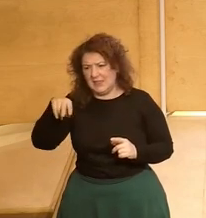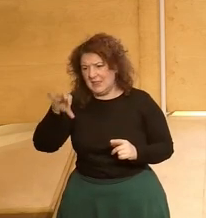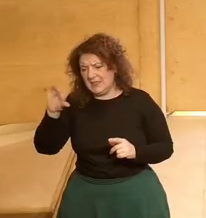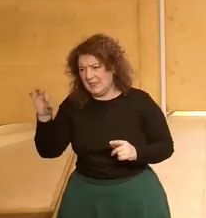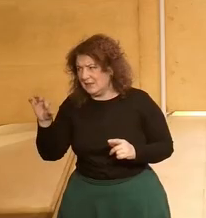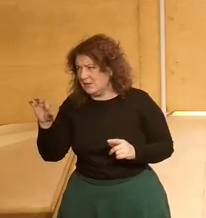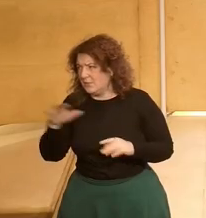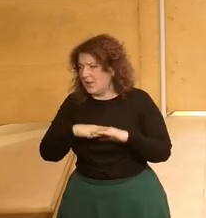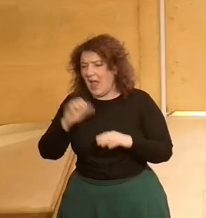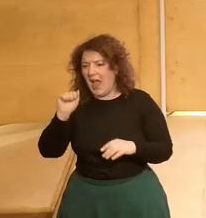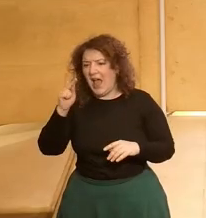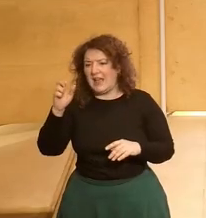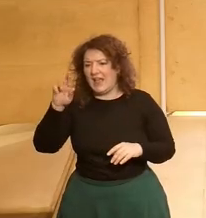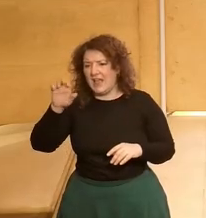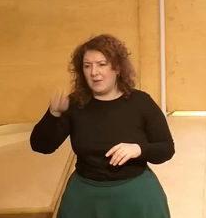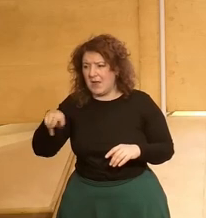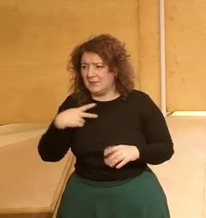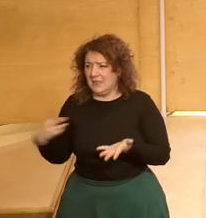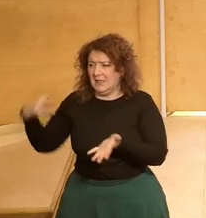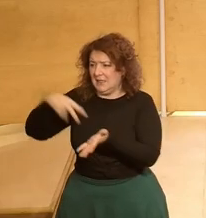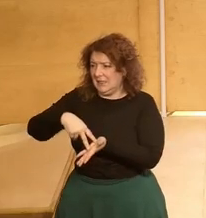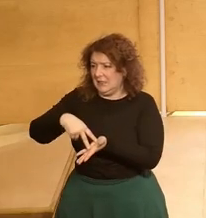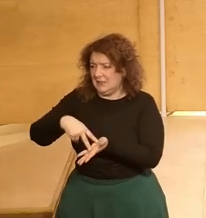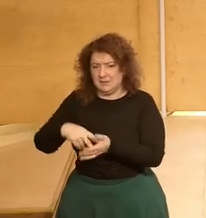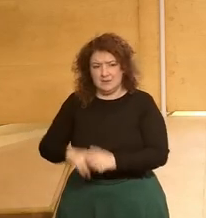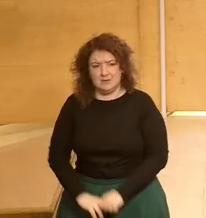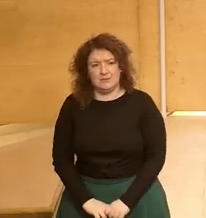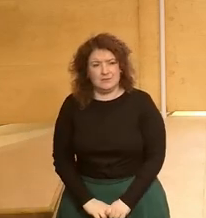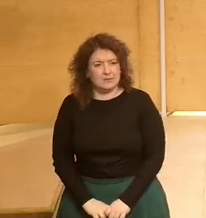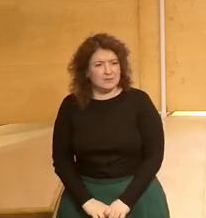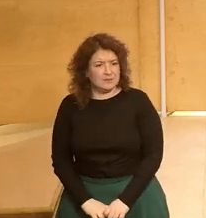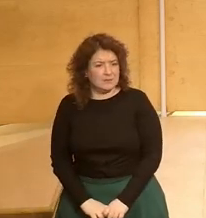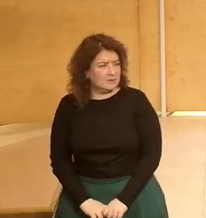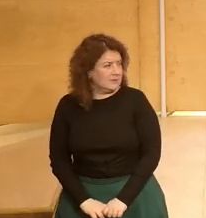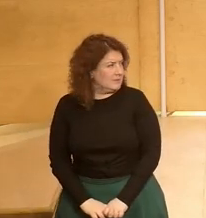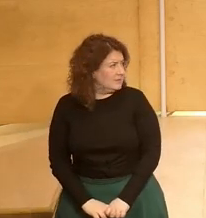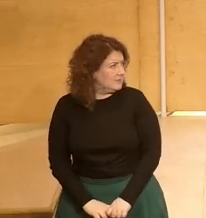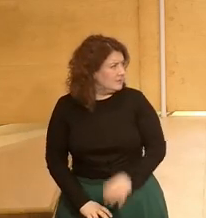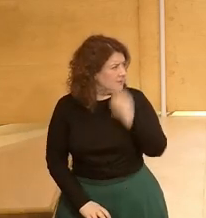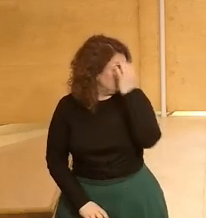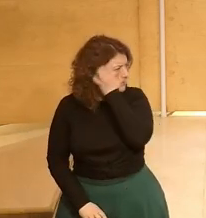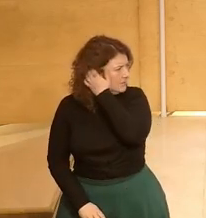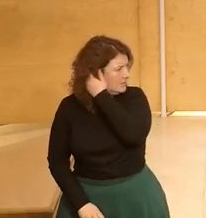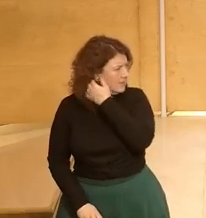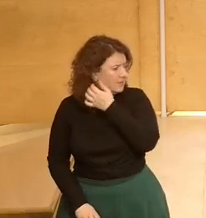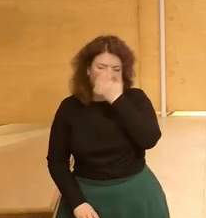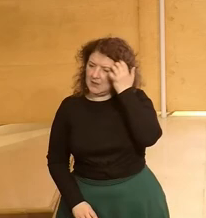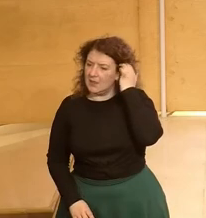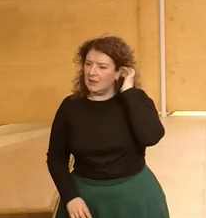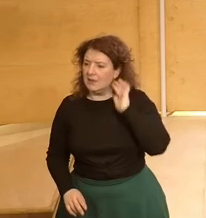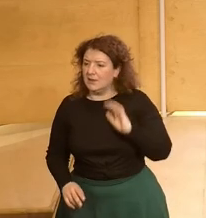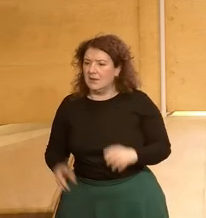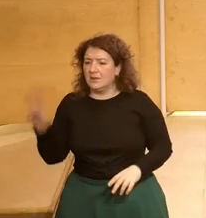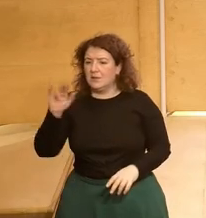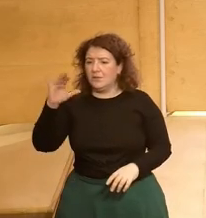Daniel Ackerman si pueden ponerse de pie para que les vayamos pasando el micrófono mientras ponemos la pregunta de